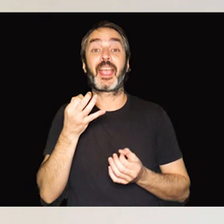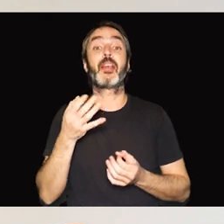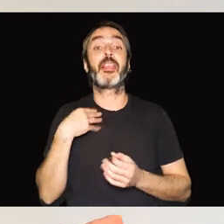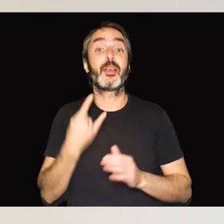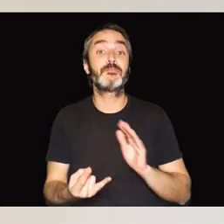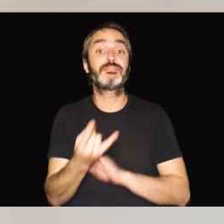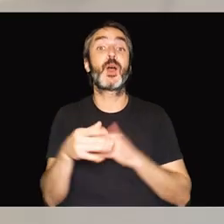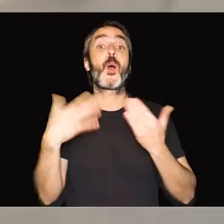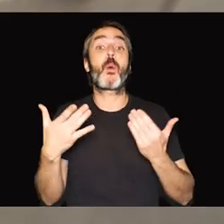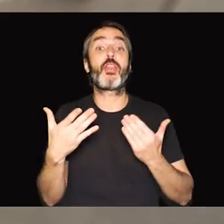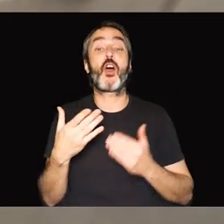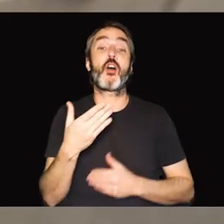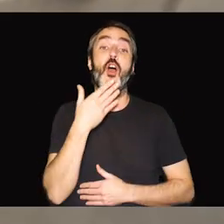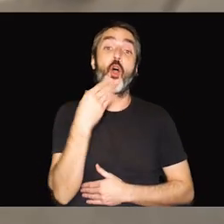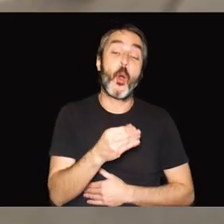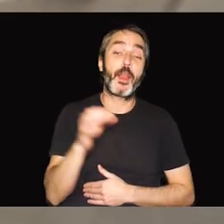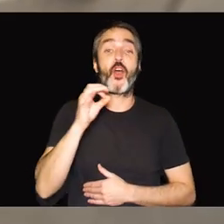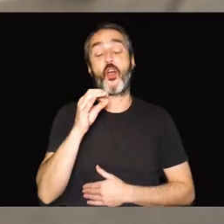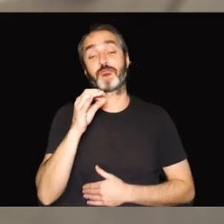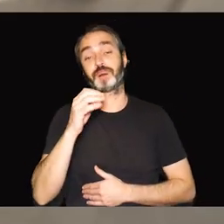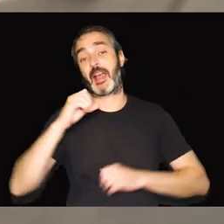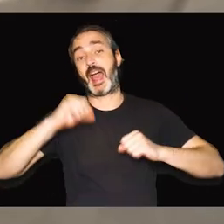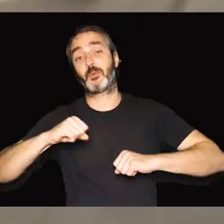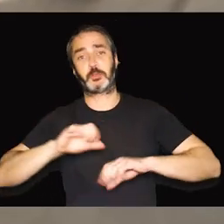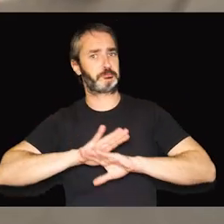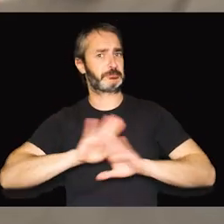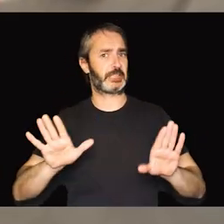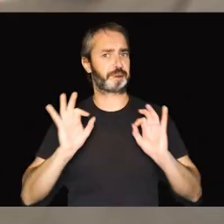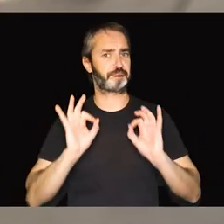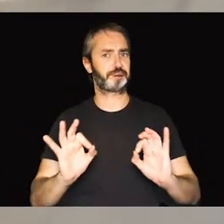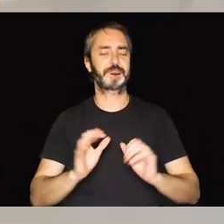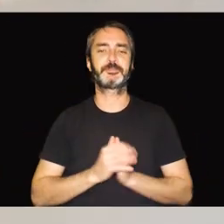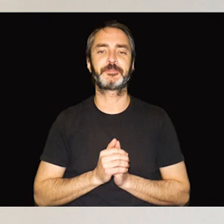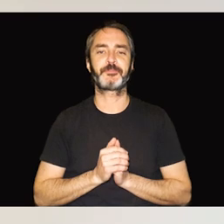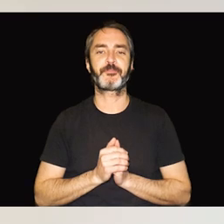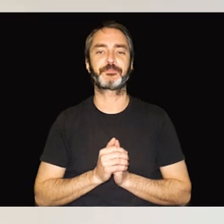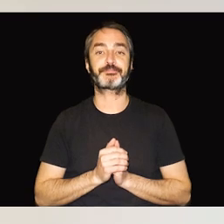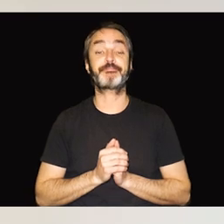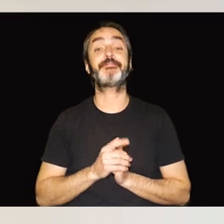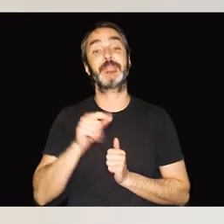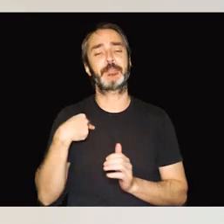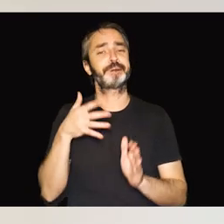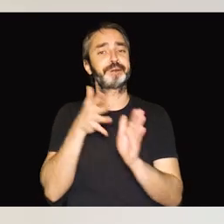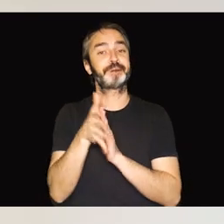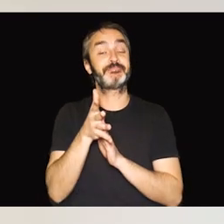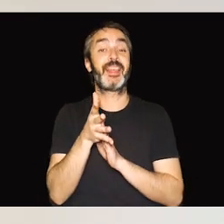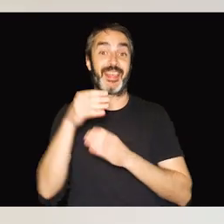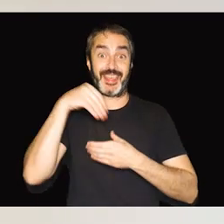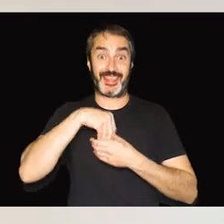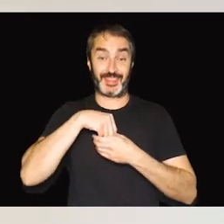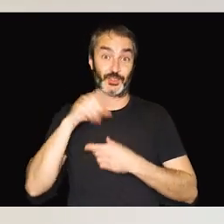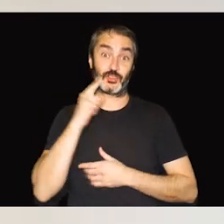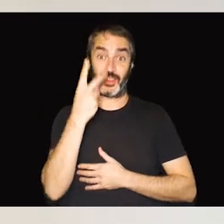sordoceguera le viene en la adolescencia o en la edad adulta. A su vez, dentro de la sordoceguera adquirida